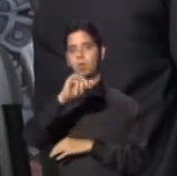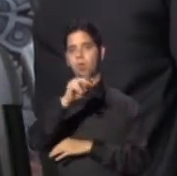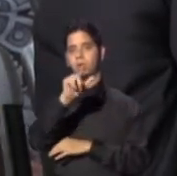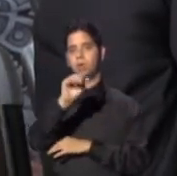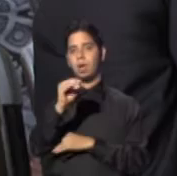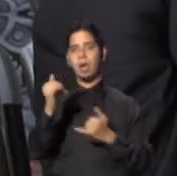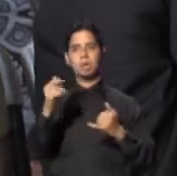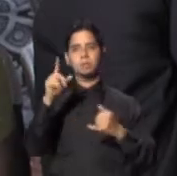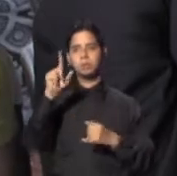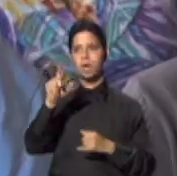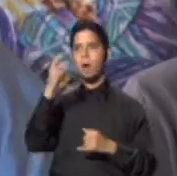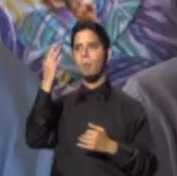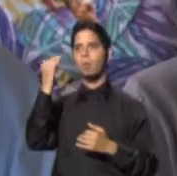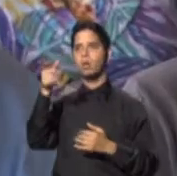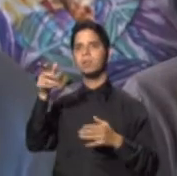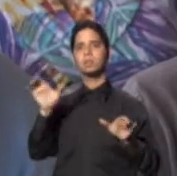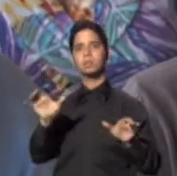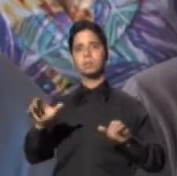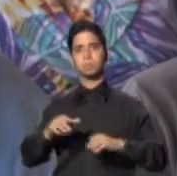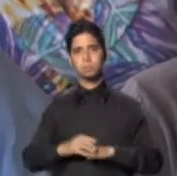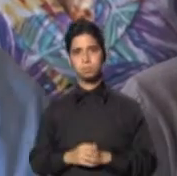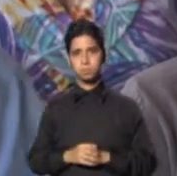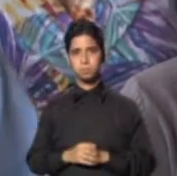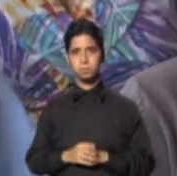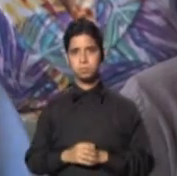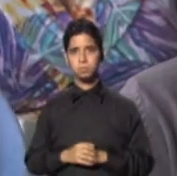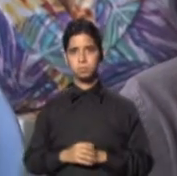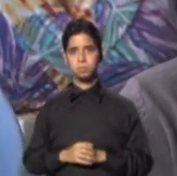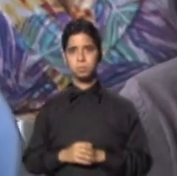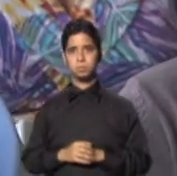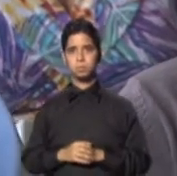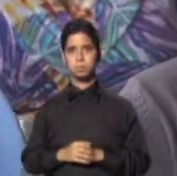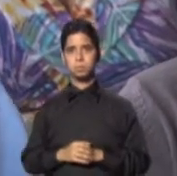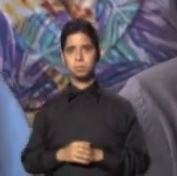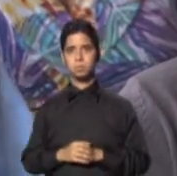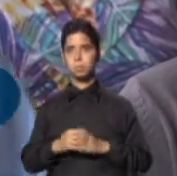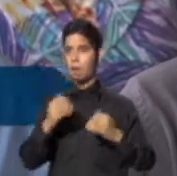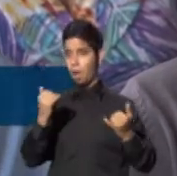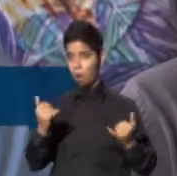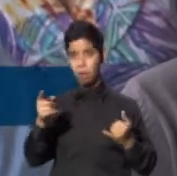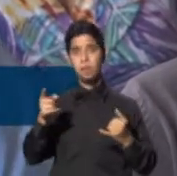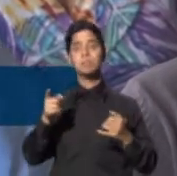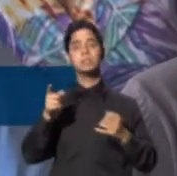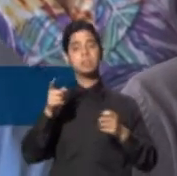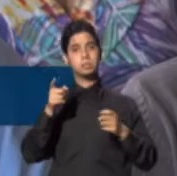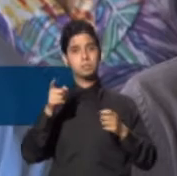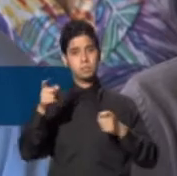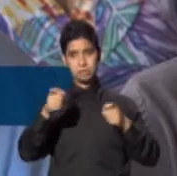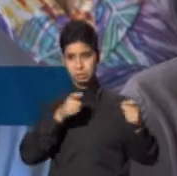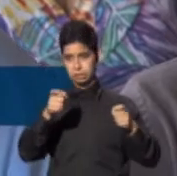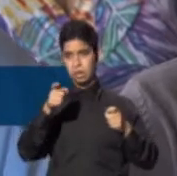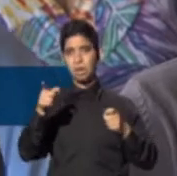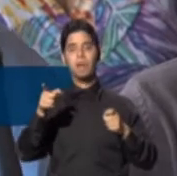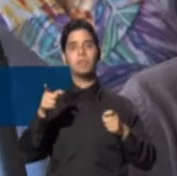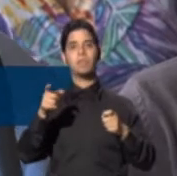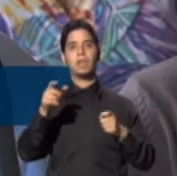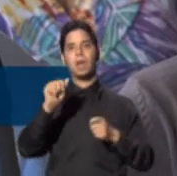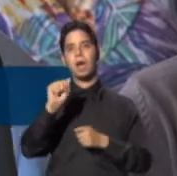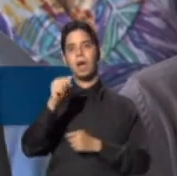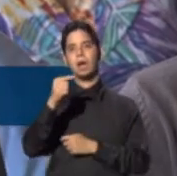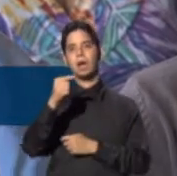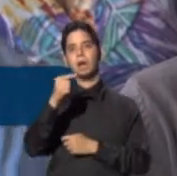que preguntarnos por qué. La transparencia, señora Secretaria de Agricultura, por favor, entréguenos el